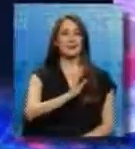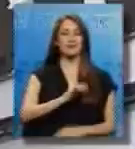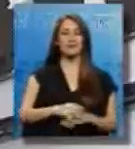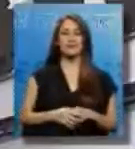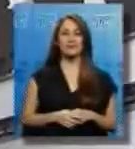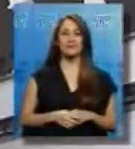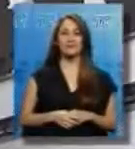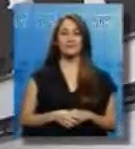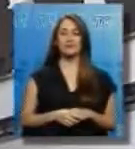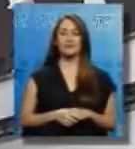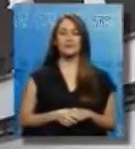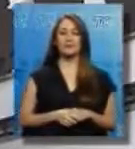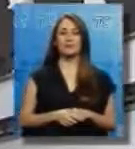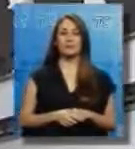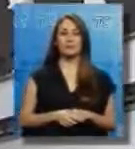Cristian Hidalgo, TC Televisión.